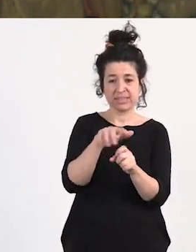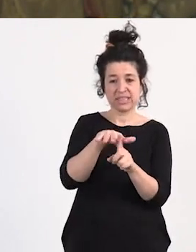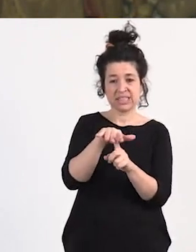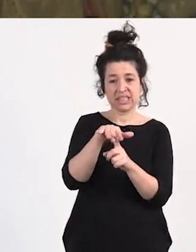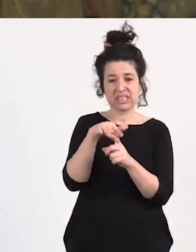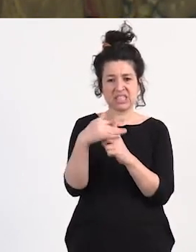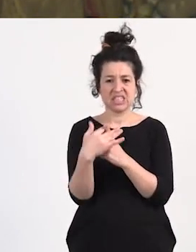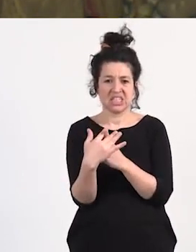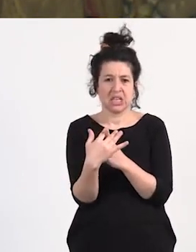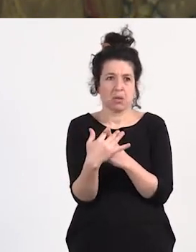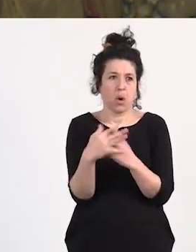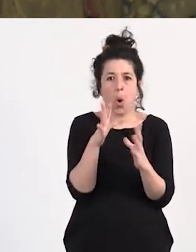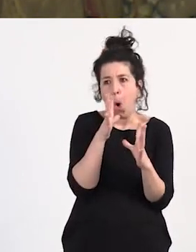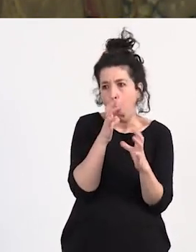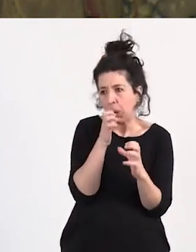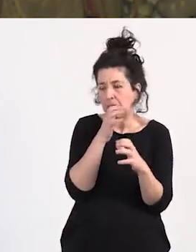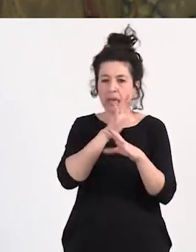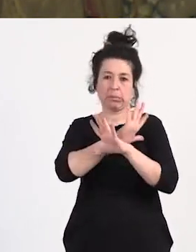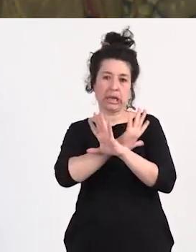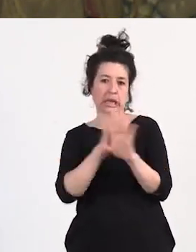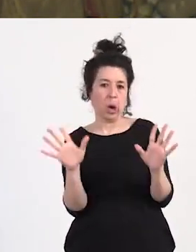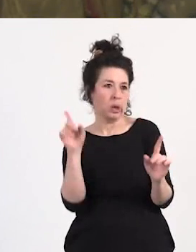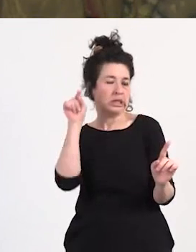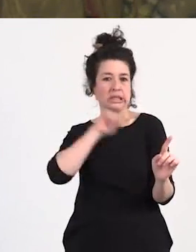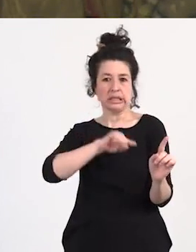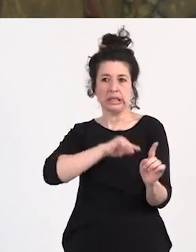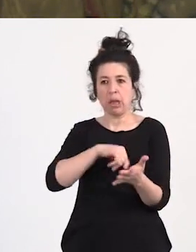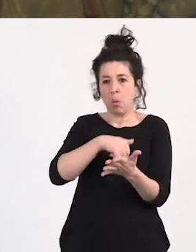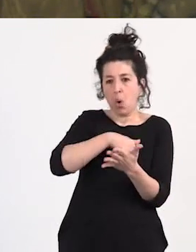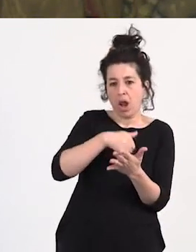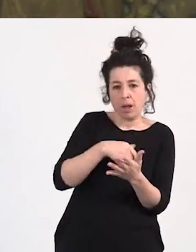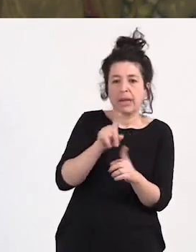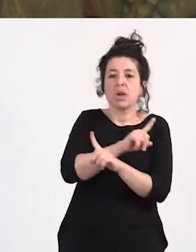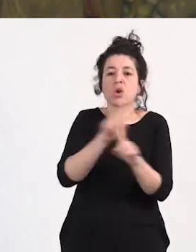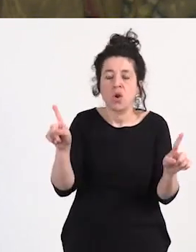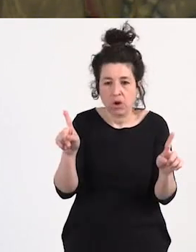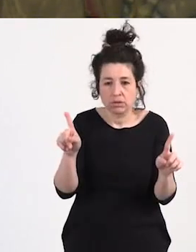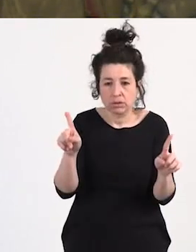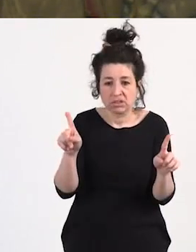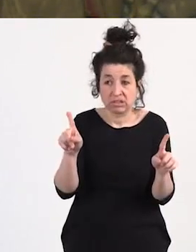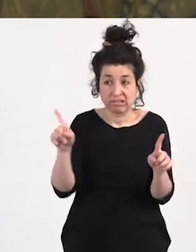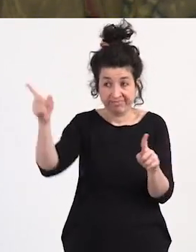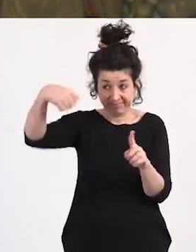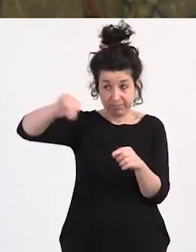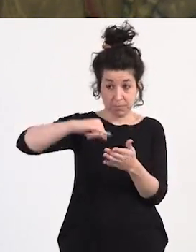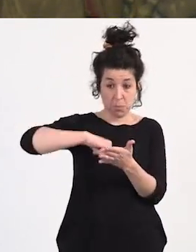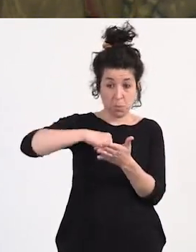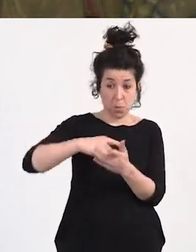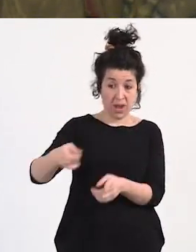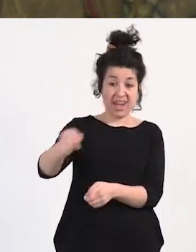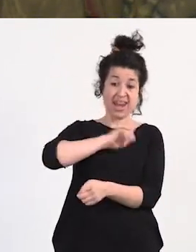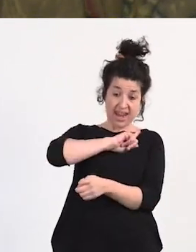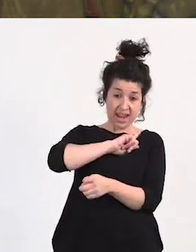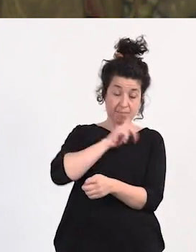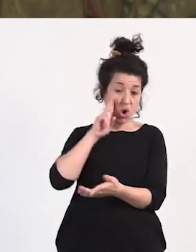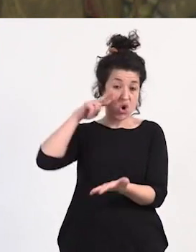ni cruel ni terrible ni te sientes vulnerable te vulneran en todo caso no te reconocen